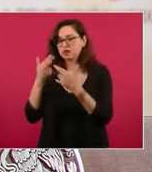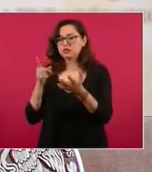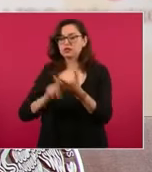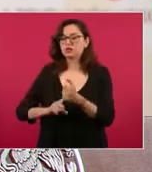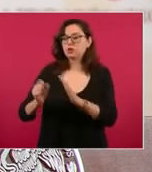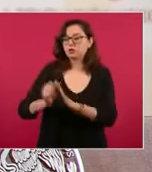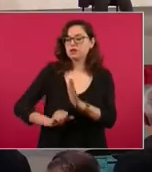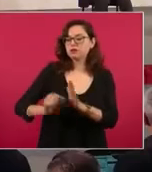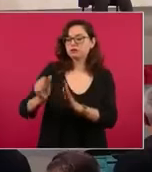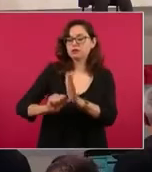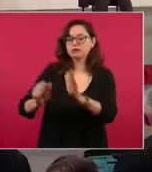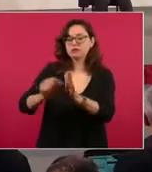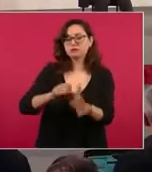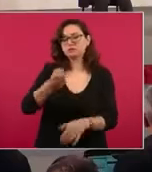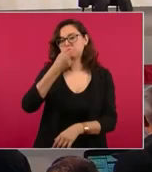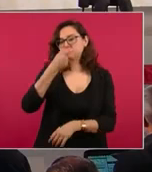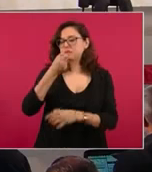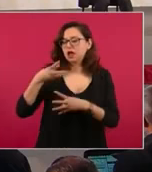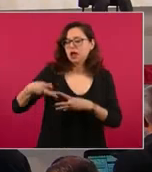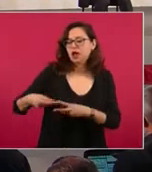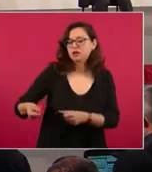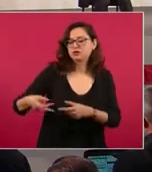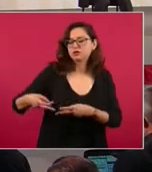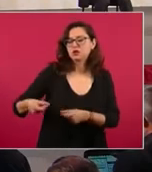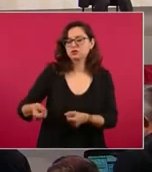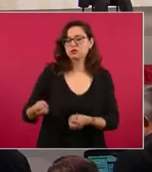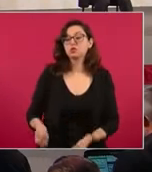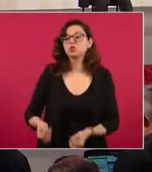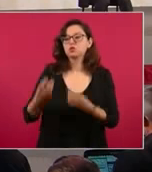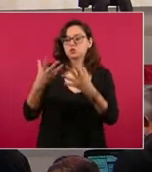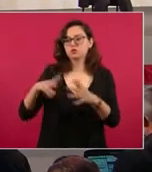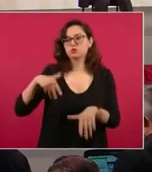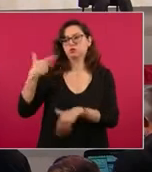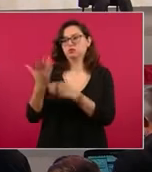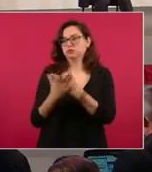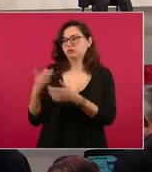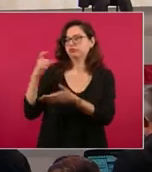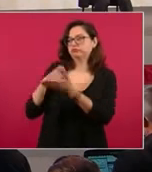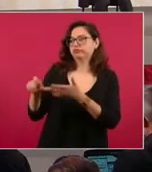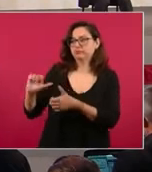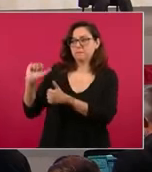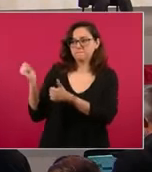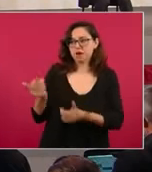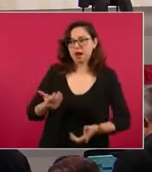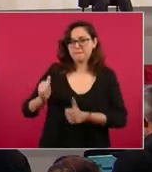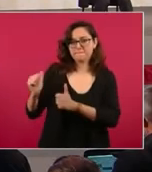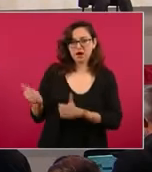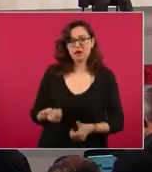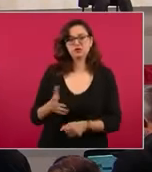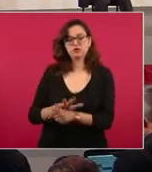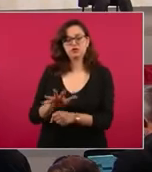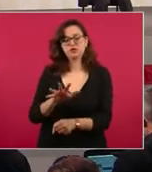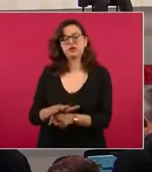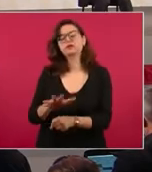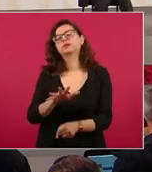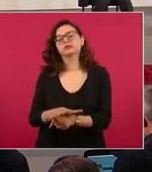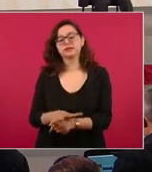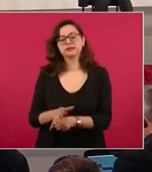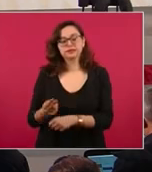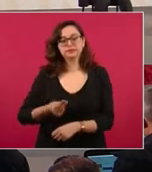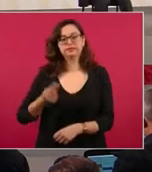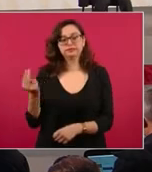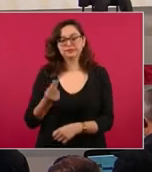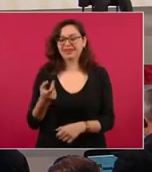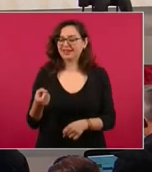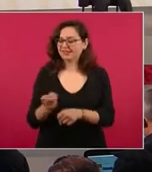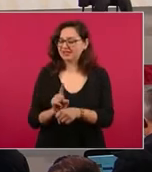mensuales de medicamentos, para poder así calcular el abasto a partir de las recetas surtidas que se emiten